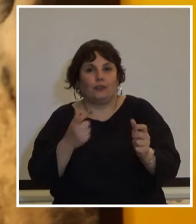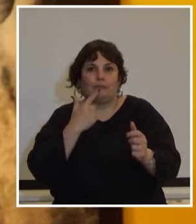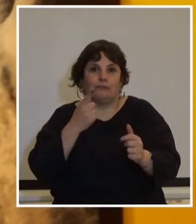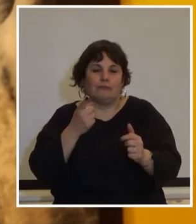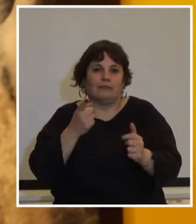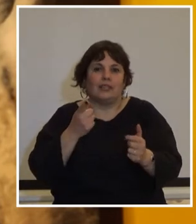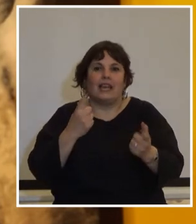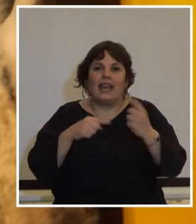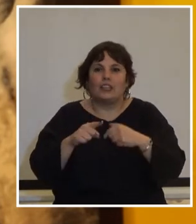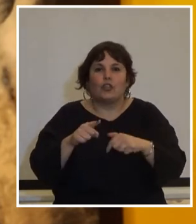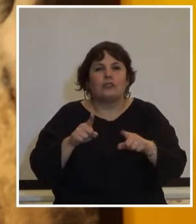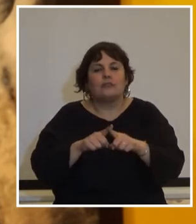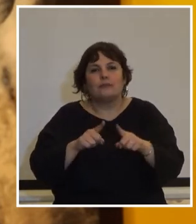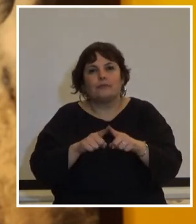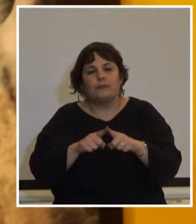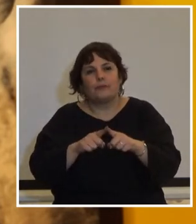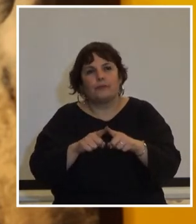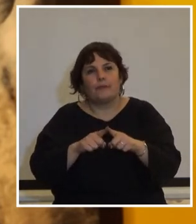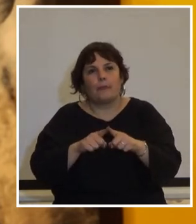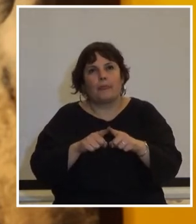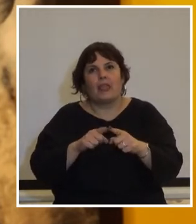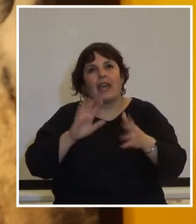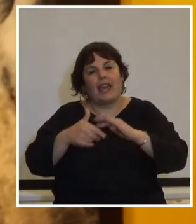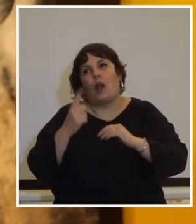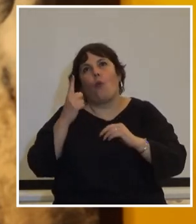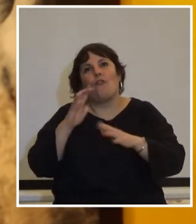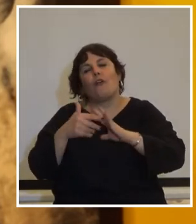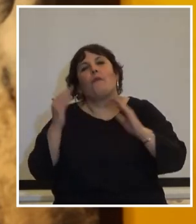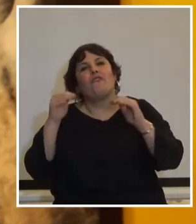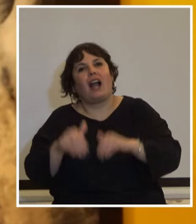el objetivo era un fracaso